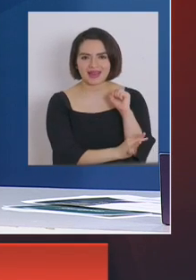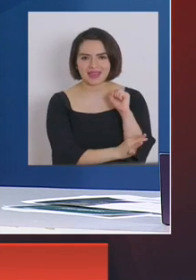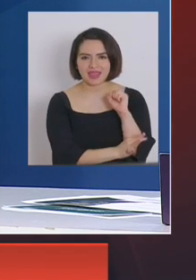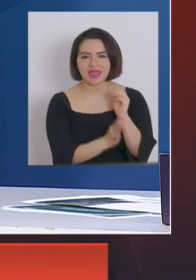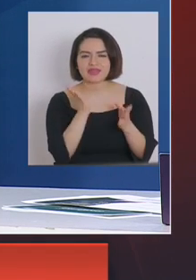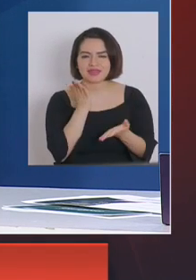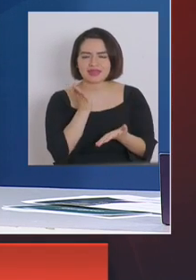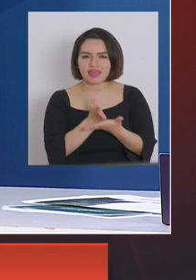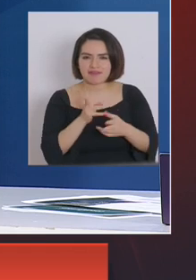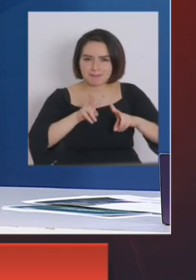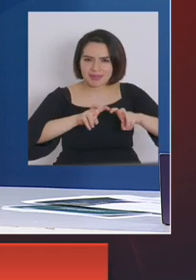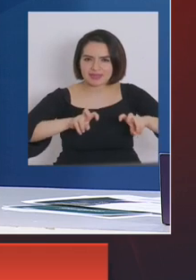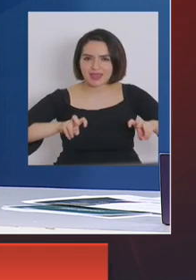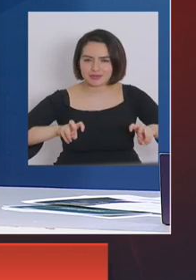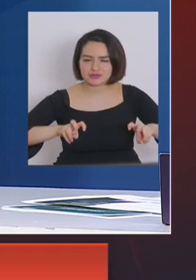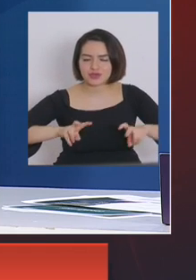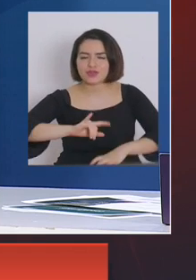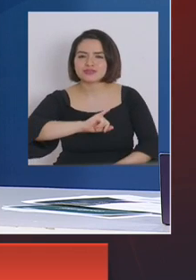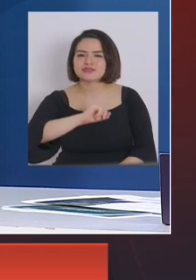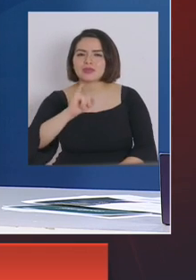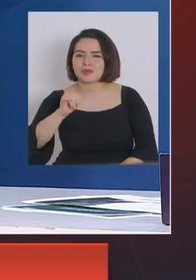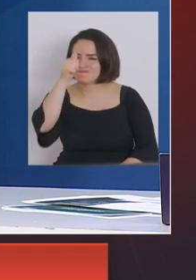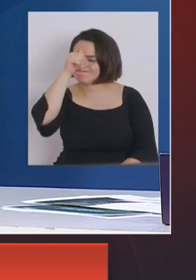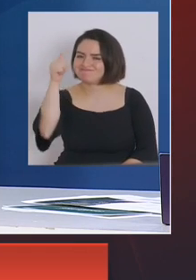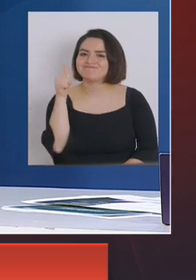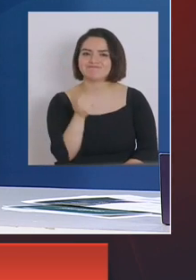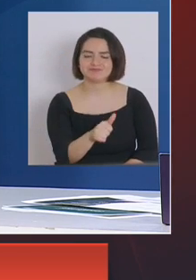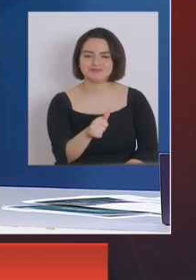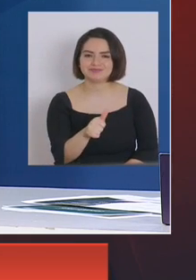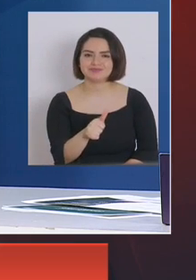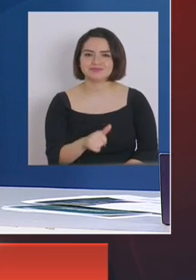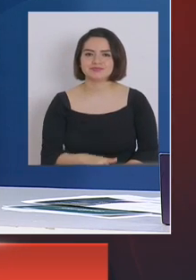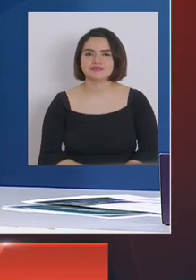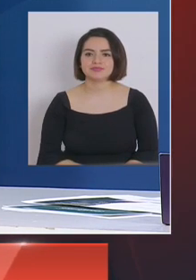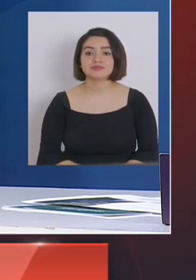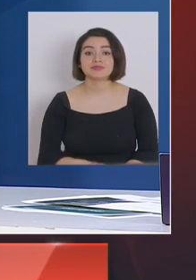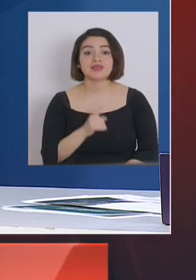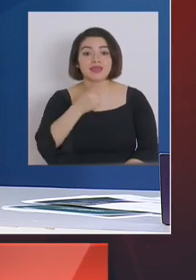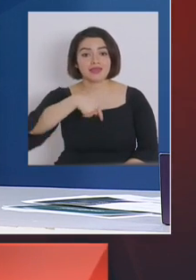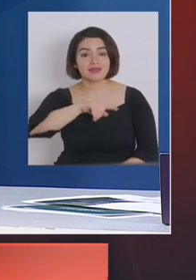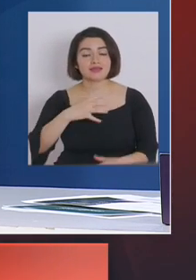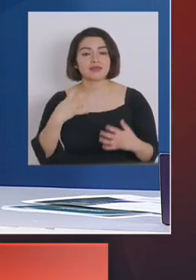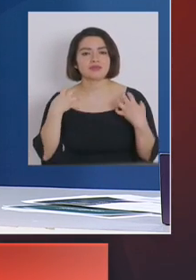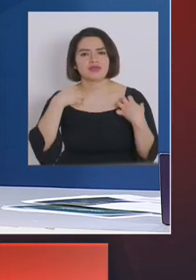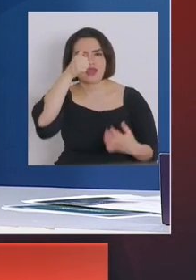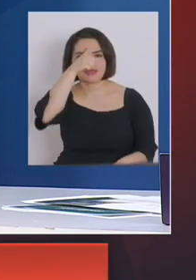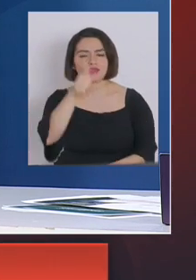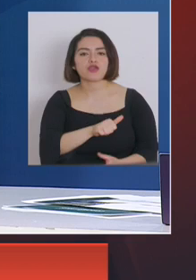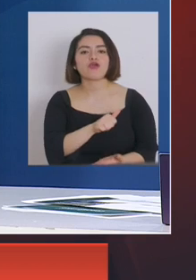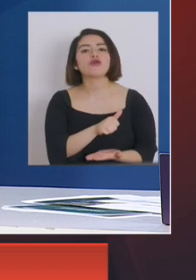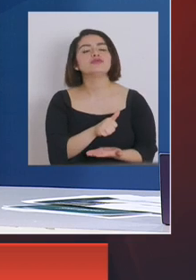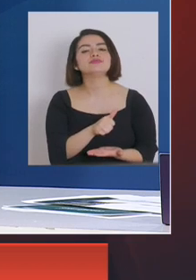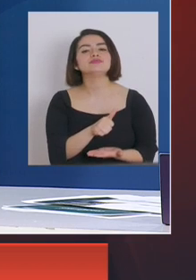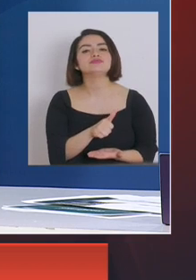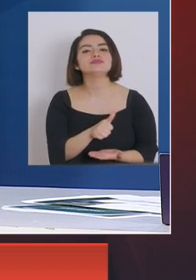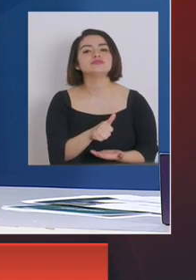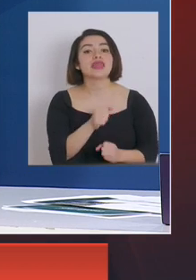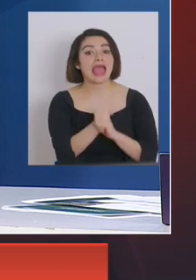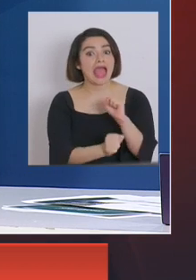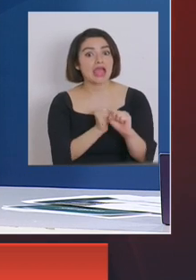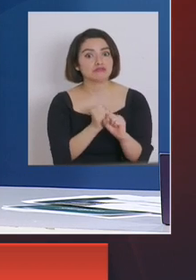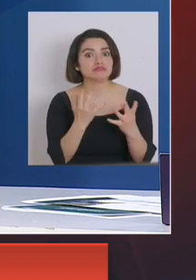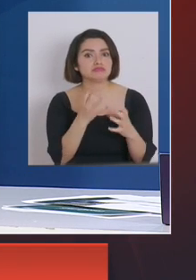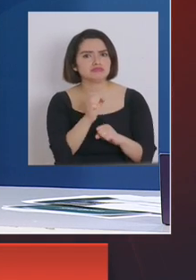tiene que hacer la investigación y obviamente posteriormente sancionar y la atribución que tiene la sanción hasta son años de